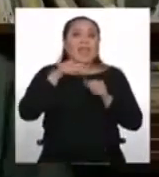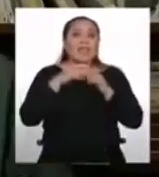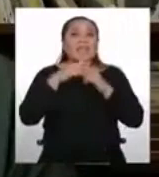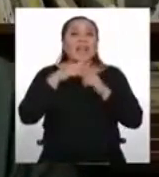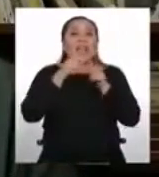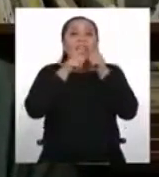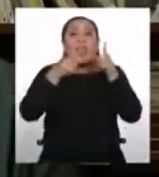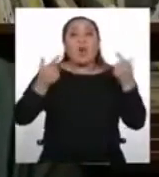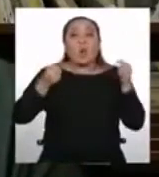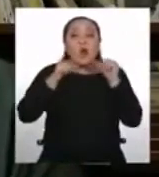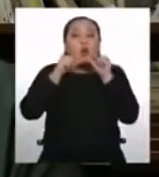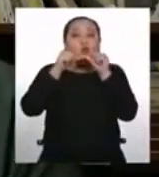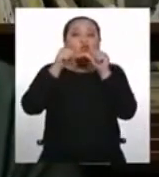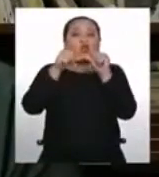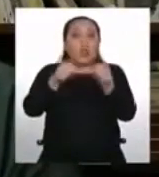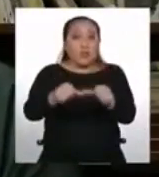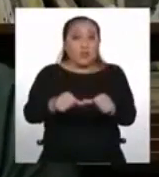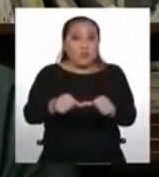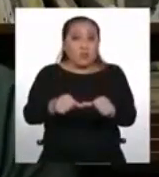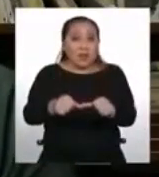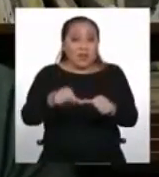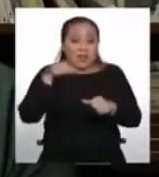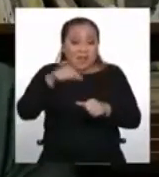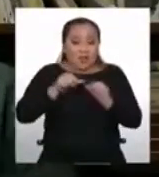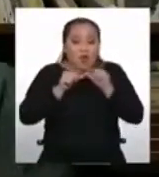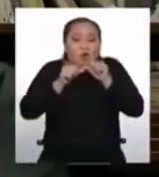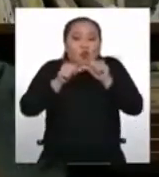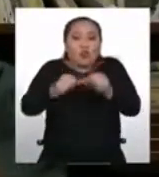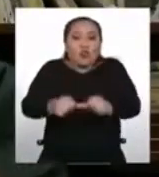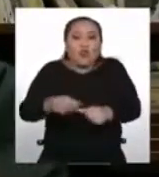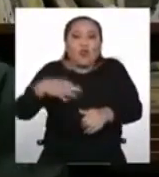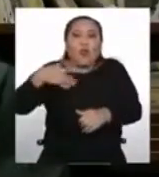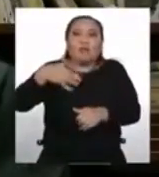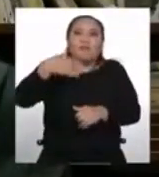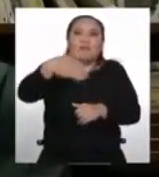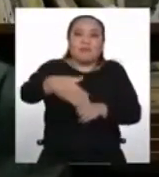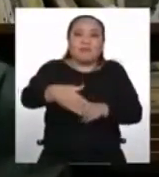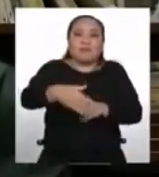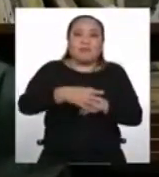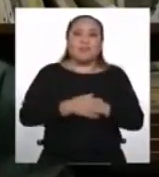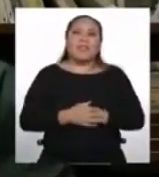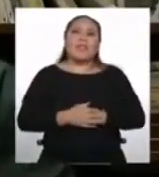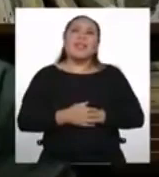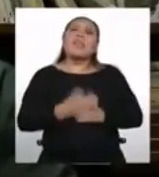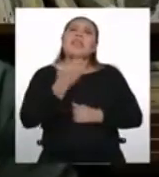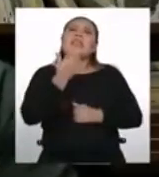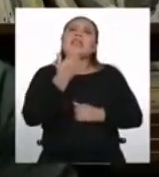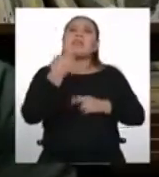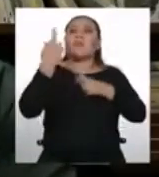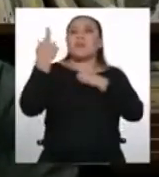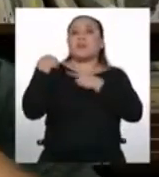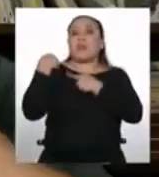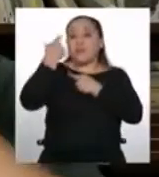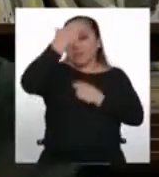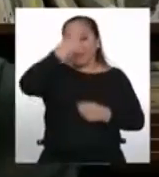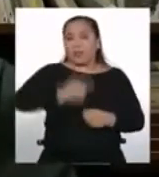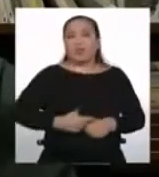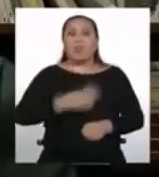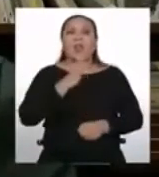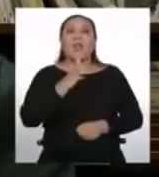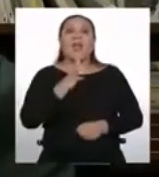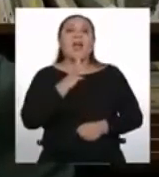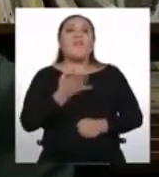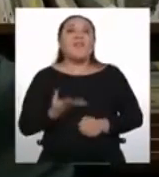lengua se siga hablando es algo que está en las manos principalmente de sus hablantes quienes pueden